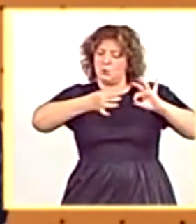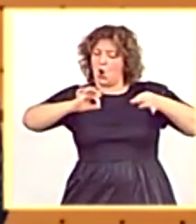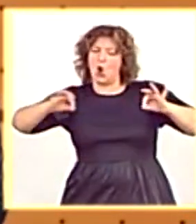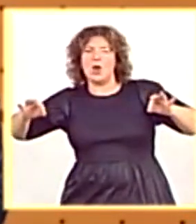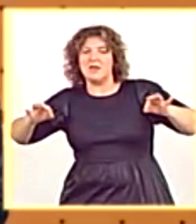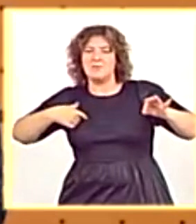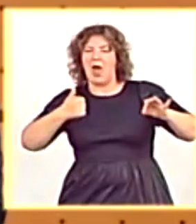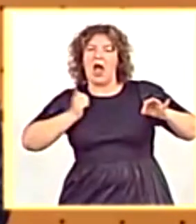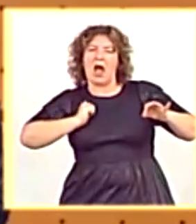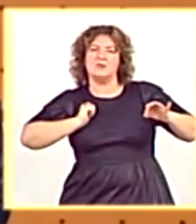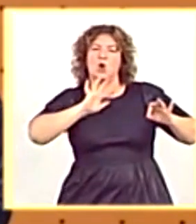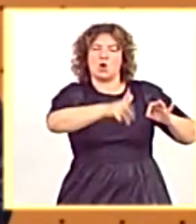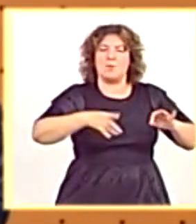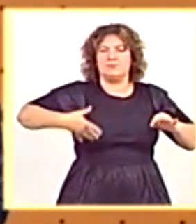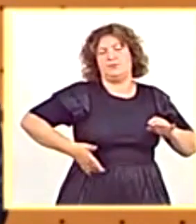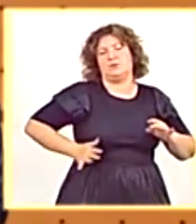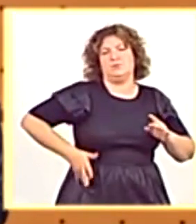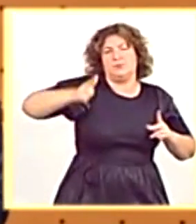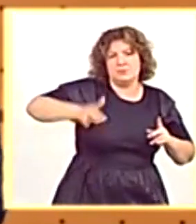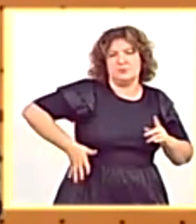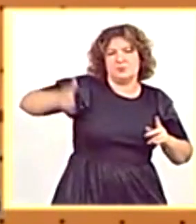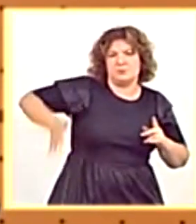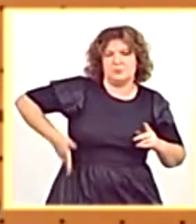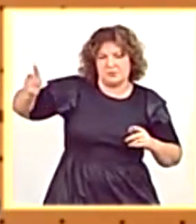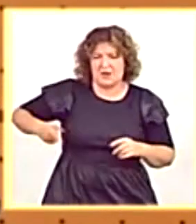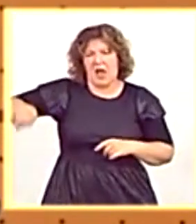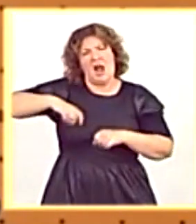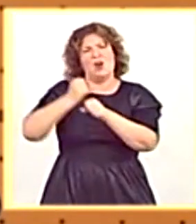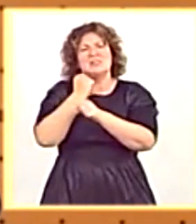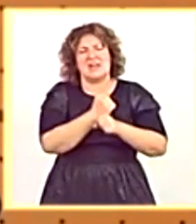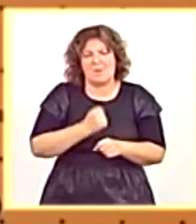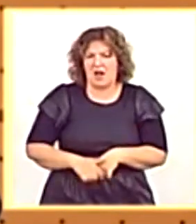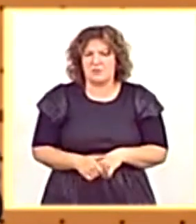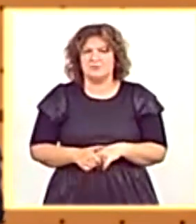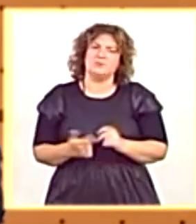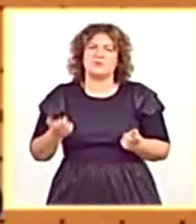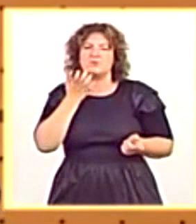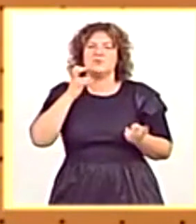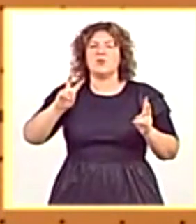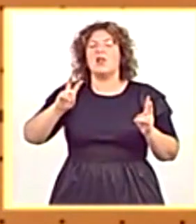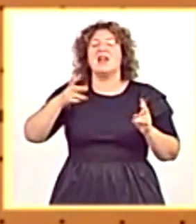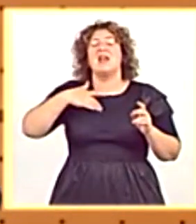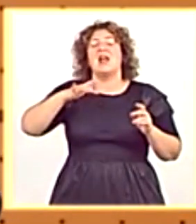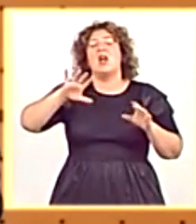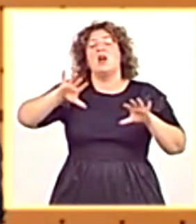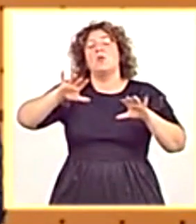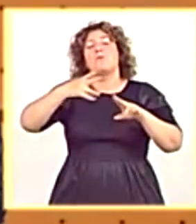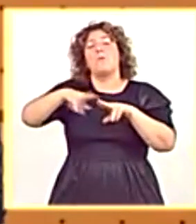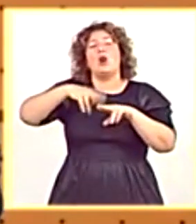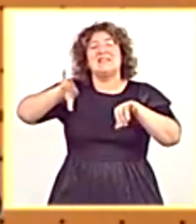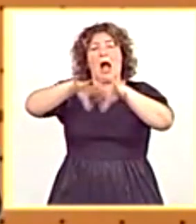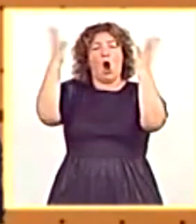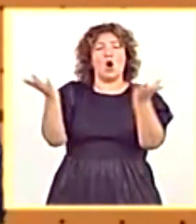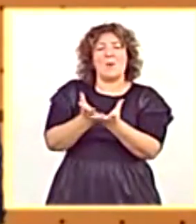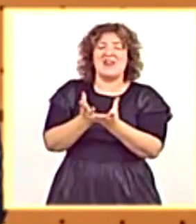sabido meter la mano en los bolsillos de nuestros trabajadores. Que les ha plegado a las políticas globalistas de la deslocalización. Por último,